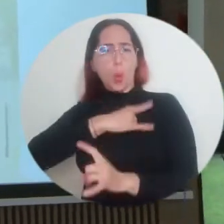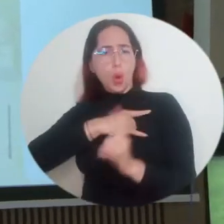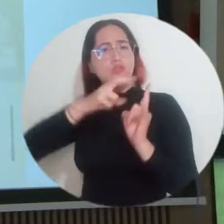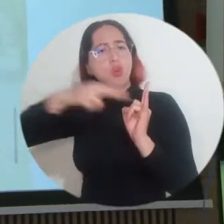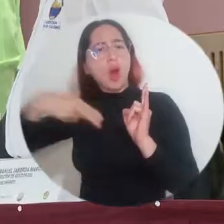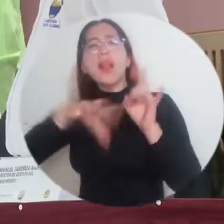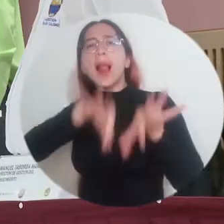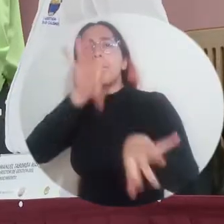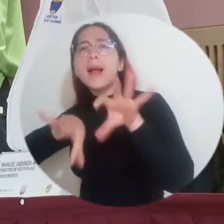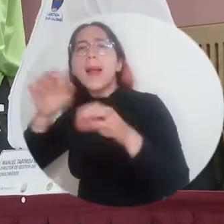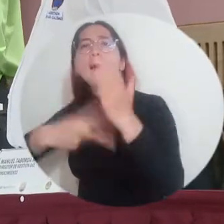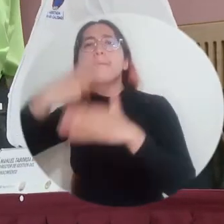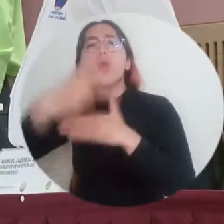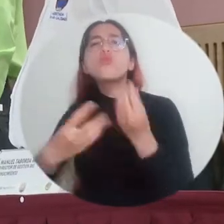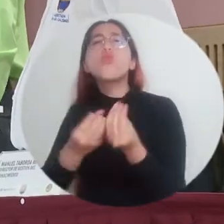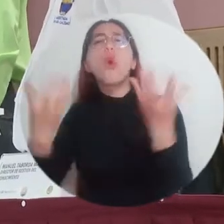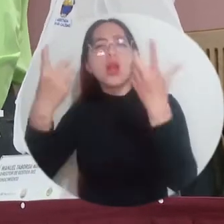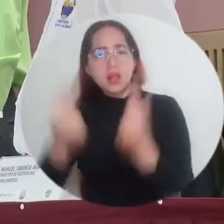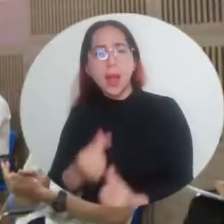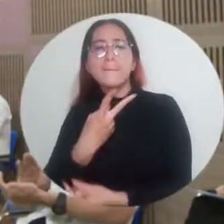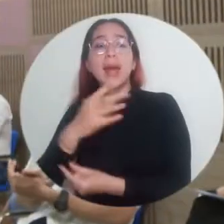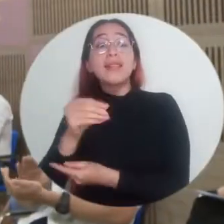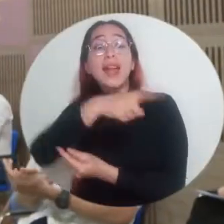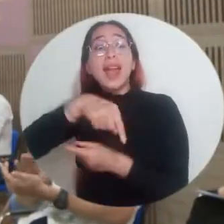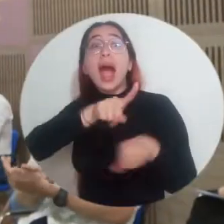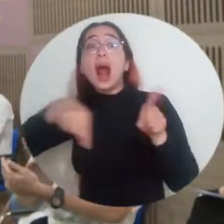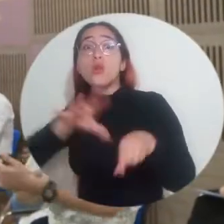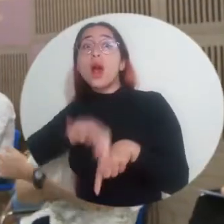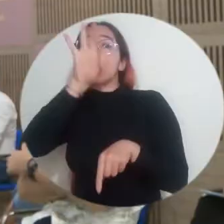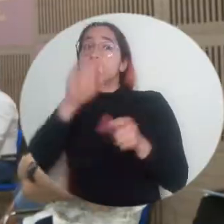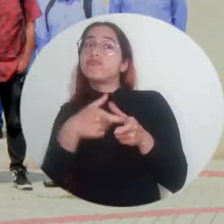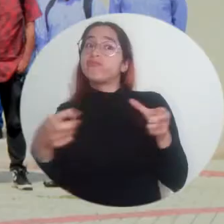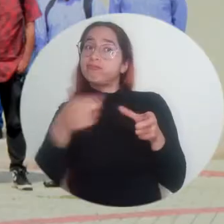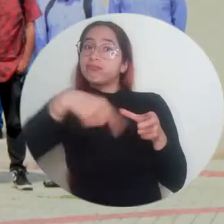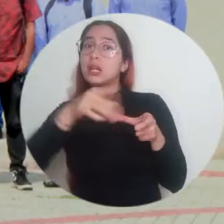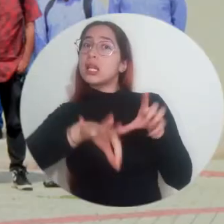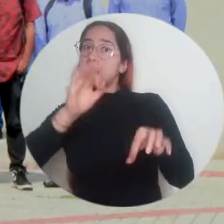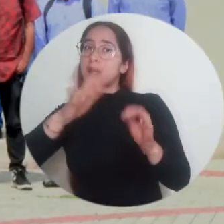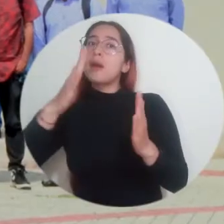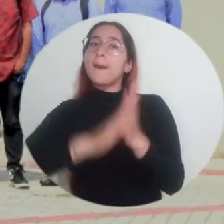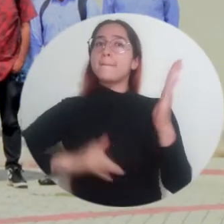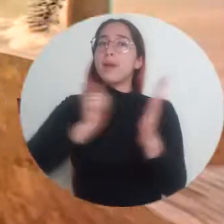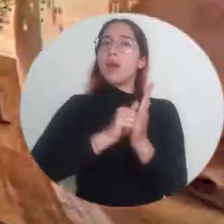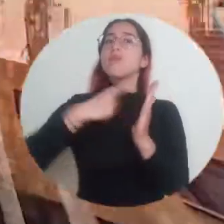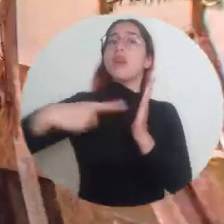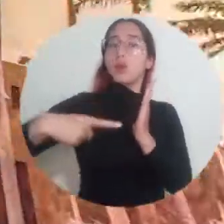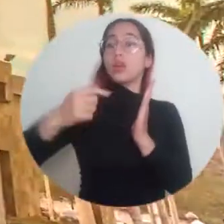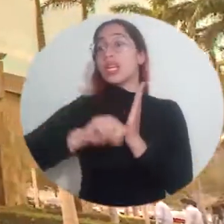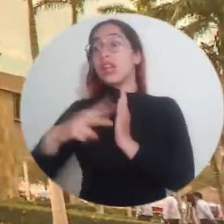18 firmaron recientemente su acta de inicio y dos emprenderán su ejecución en 2022.